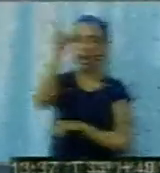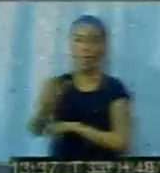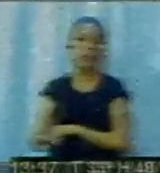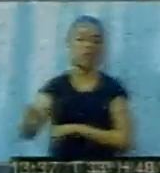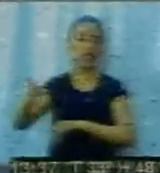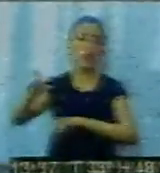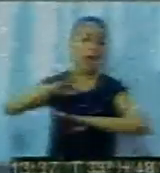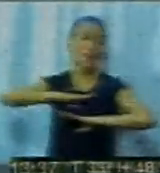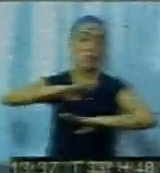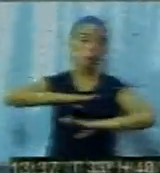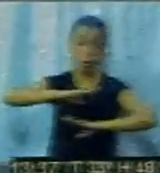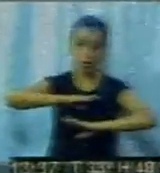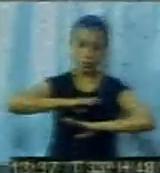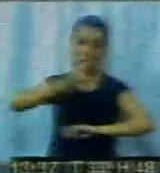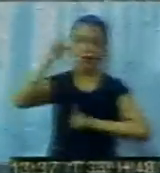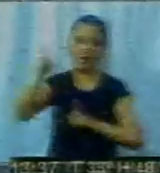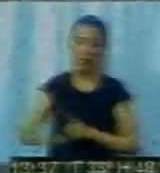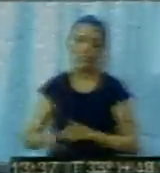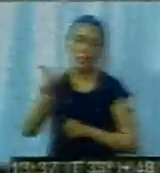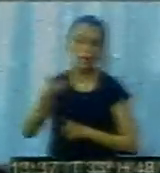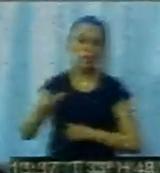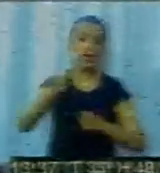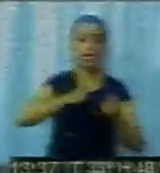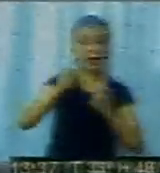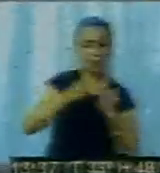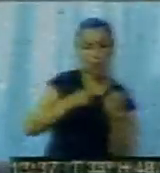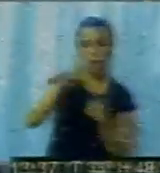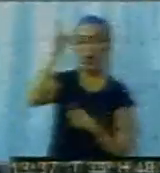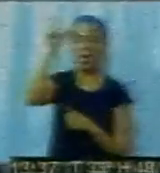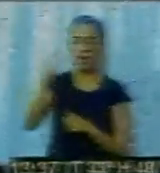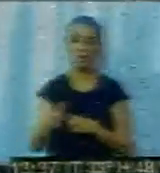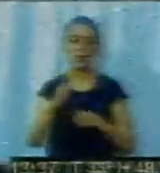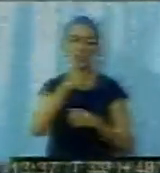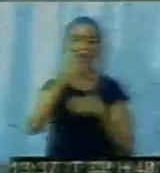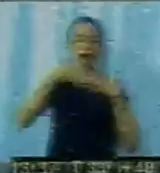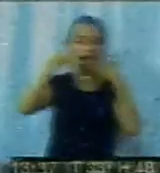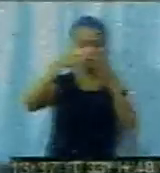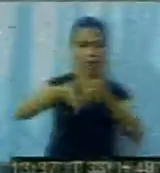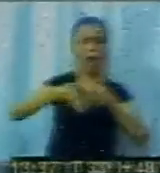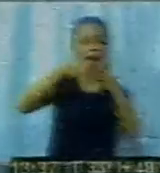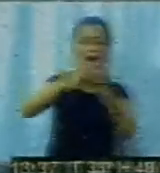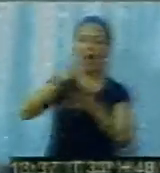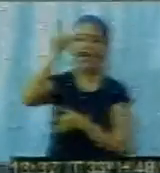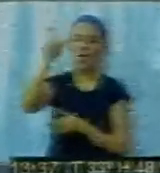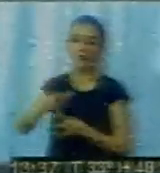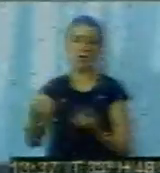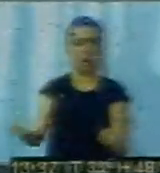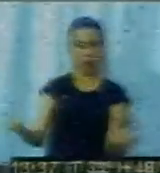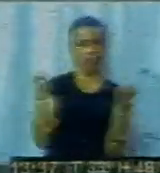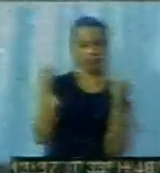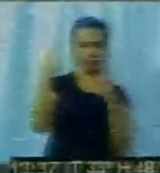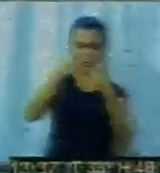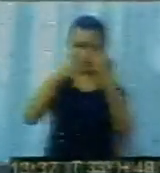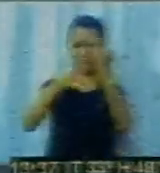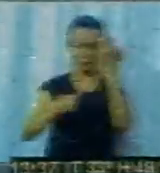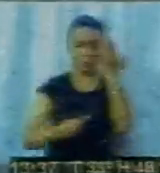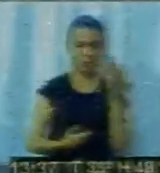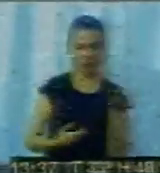son etapas del año que se trabaja mucho, así que bueno. Bueno, y ahora estamos